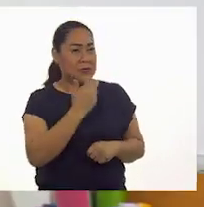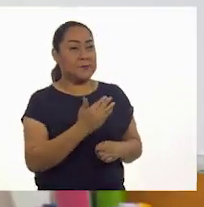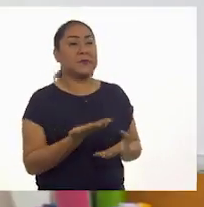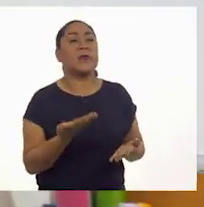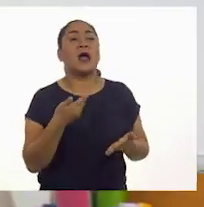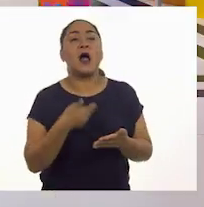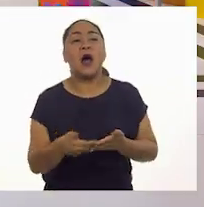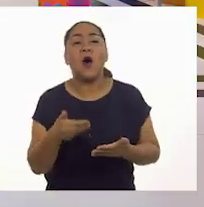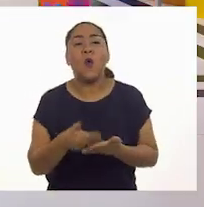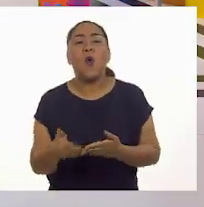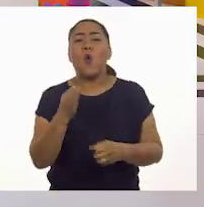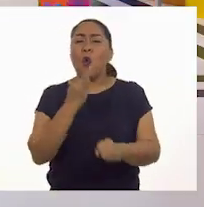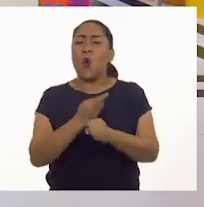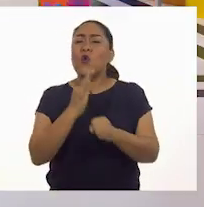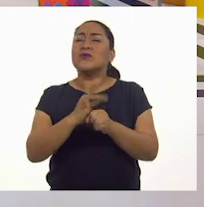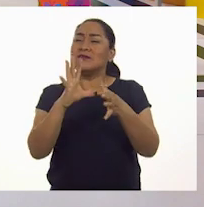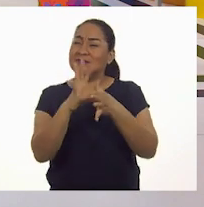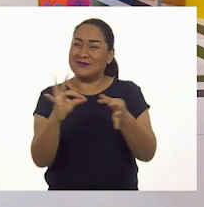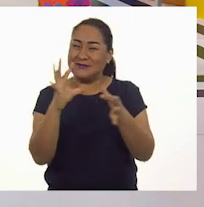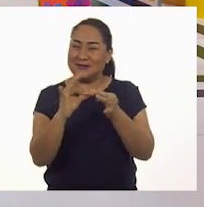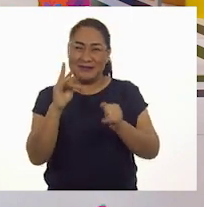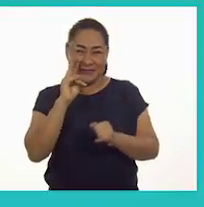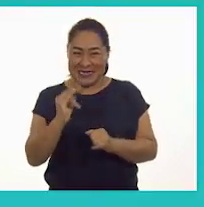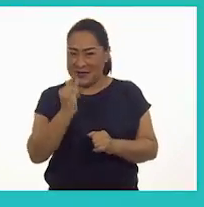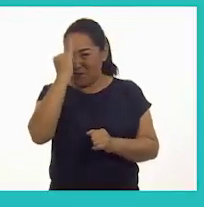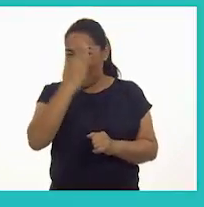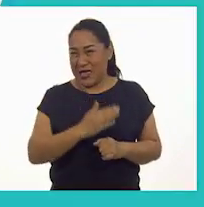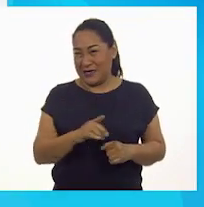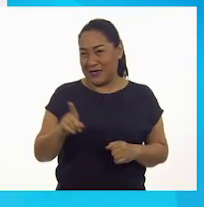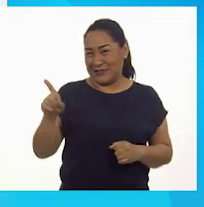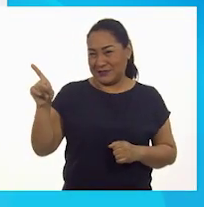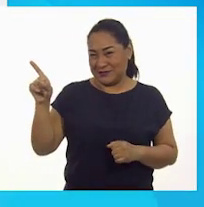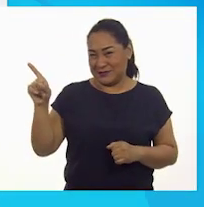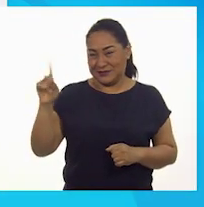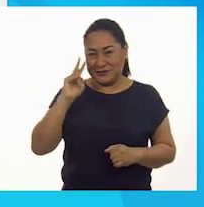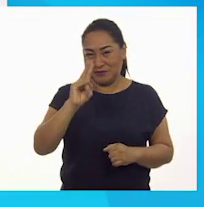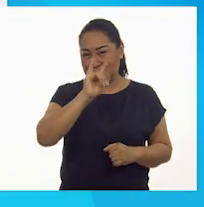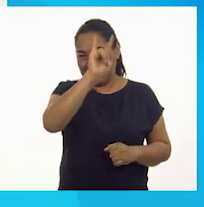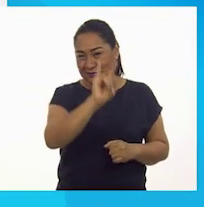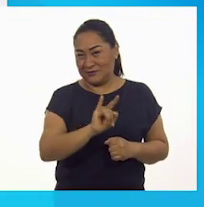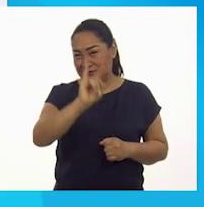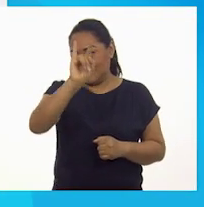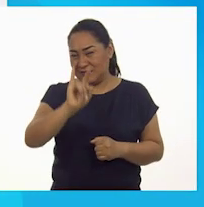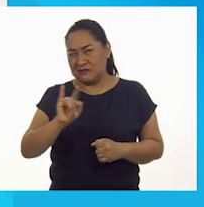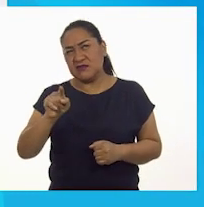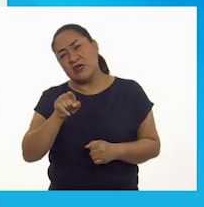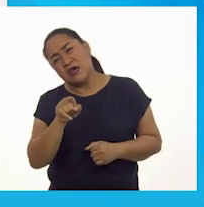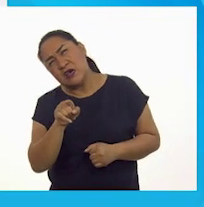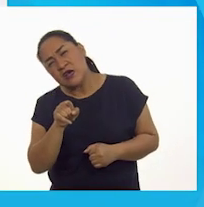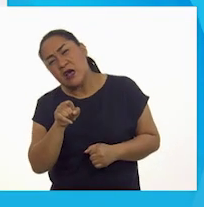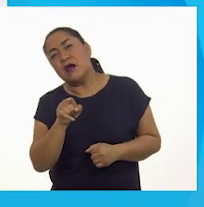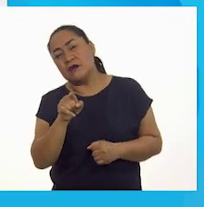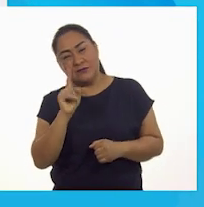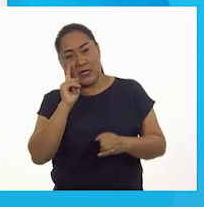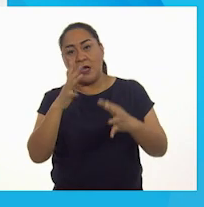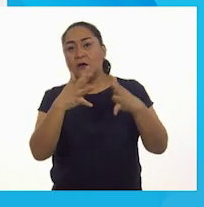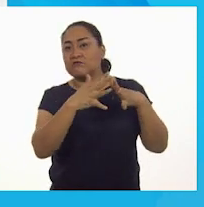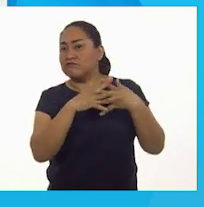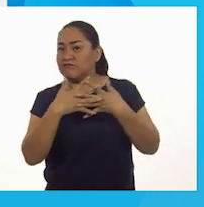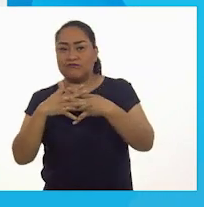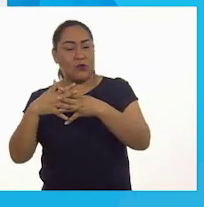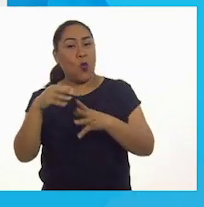hablando de... estábamos hablando de las imágenes que tenemos en el pizarrón. Sí. Como podemos ver, las imágenes que tenemos en el pizarrón están en desorden.